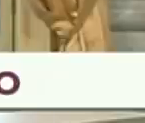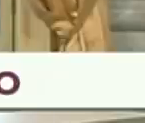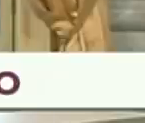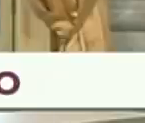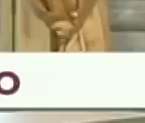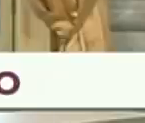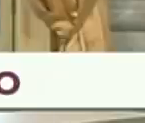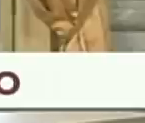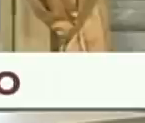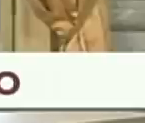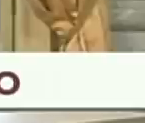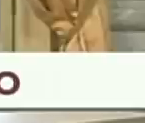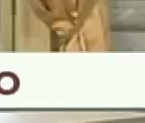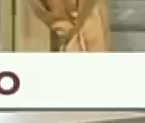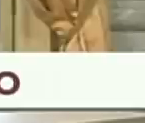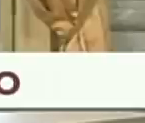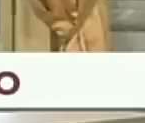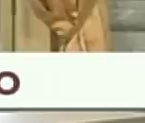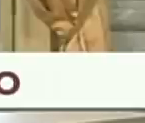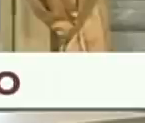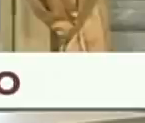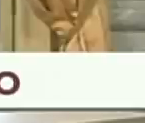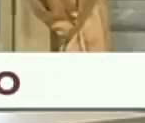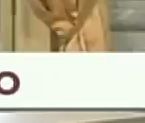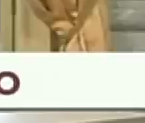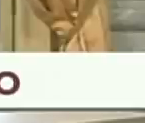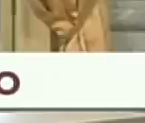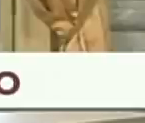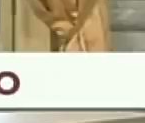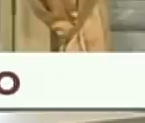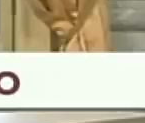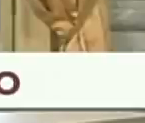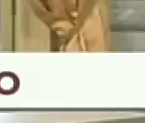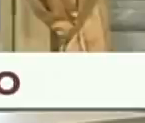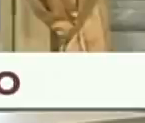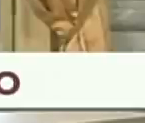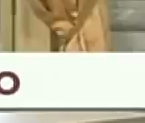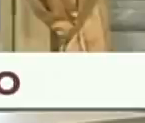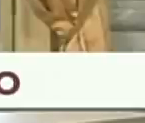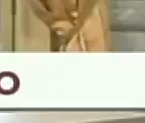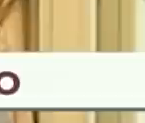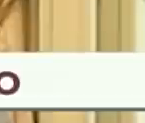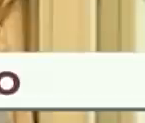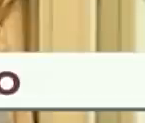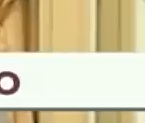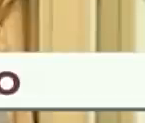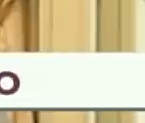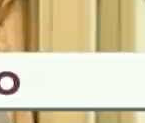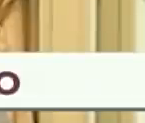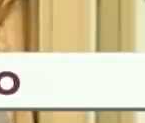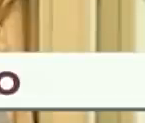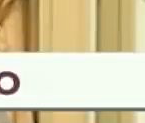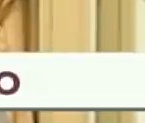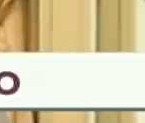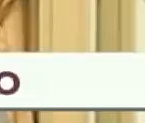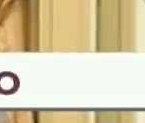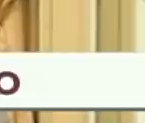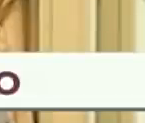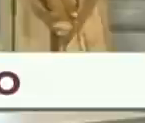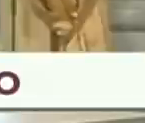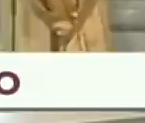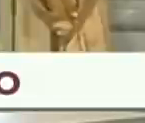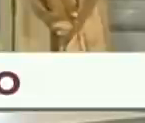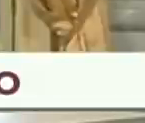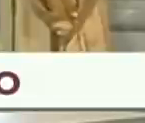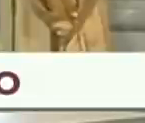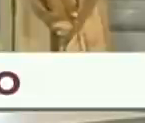del petróleo en el mundo puede estar alrededor de 40, 45, que es